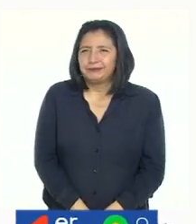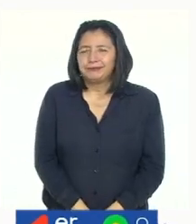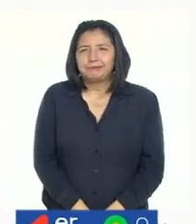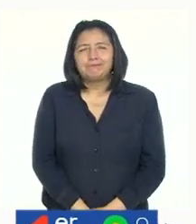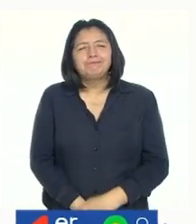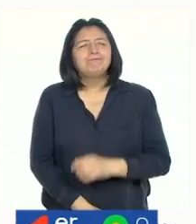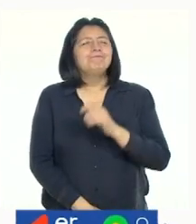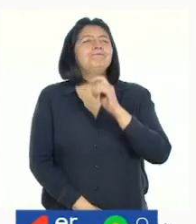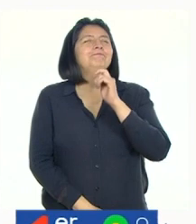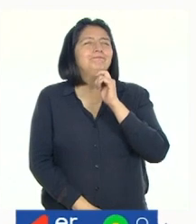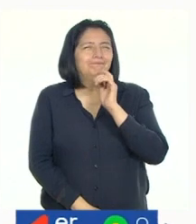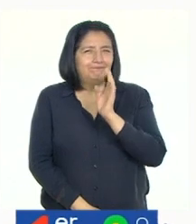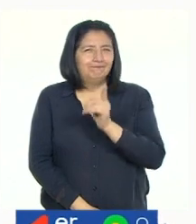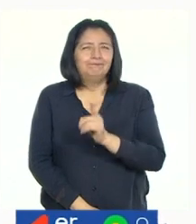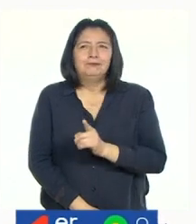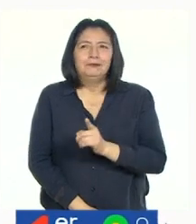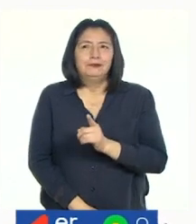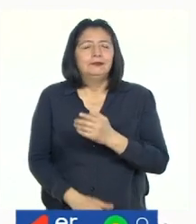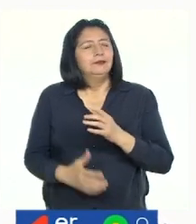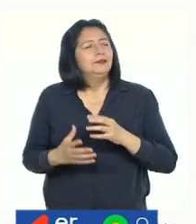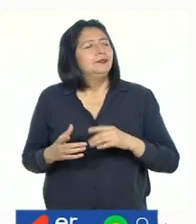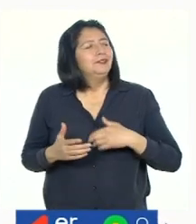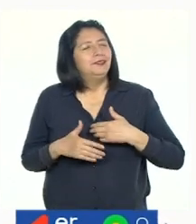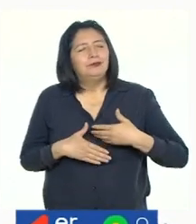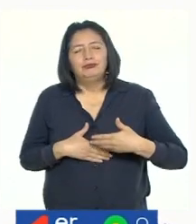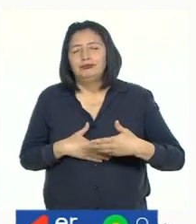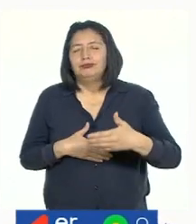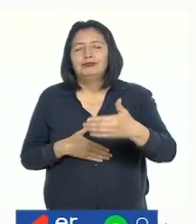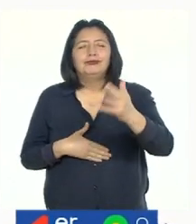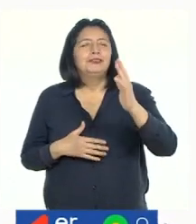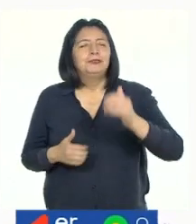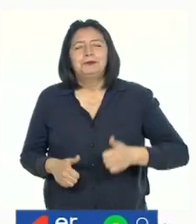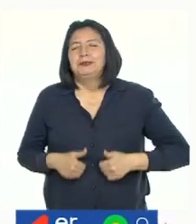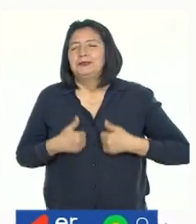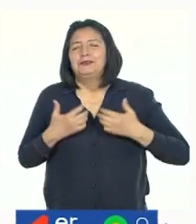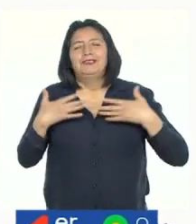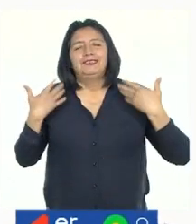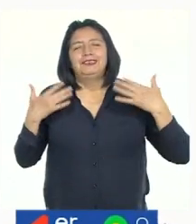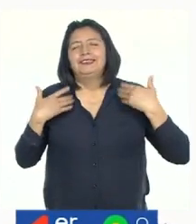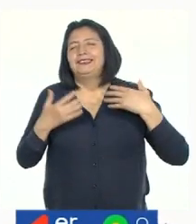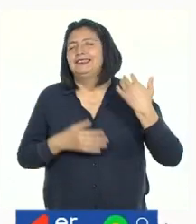Y vivieron felices para siempre.